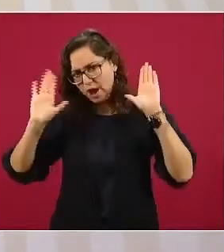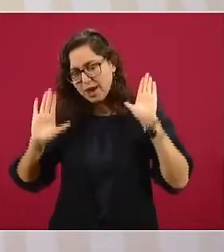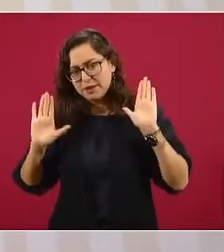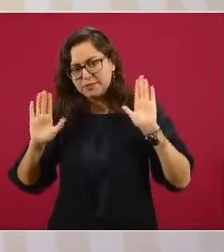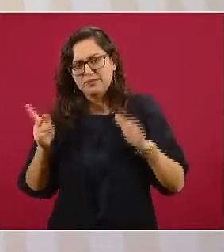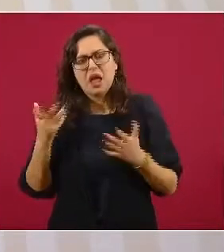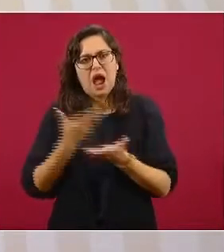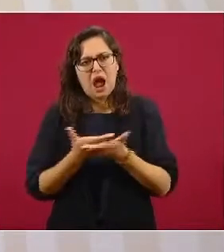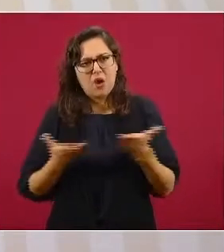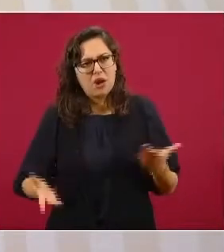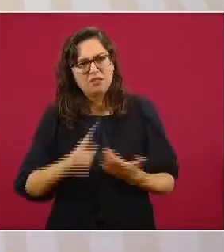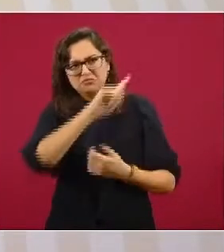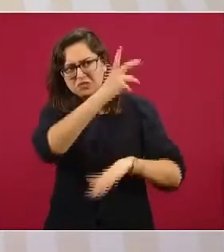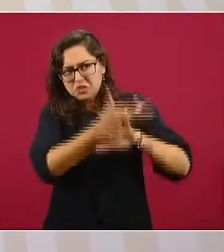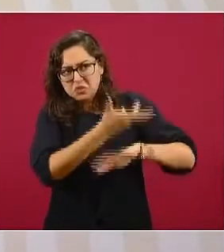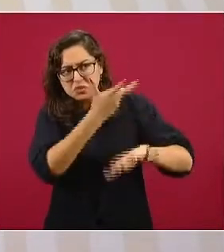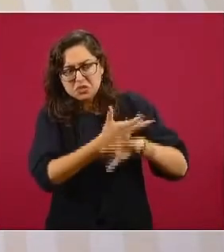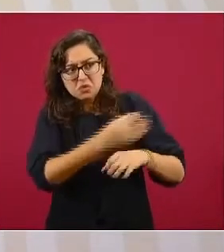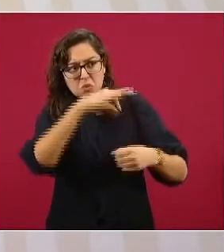¿Cuál es la prisa?